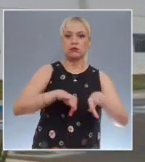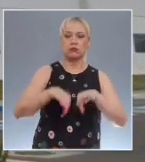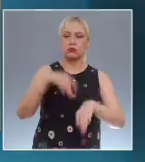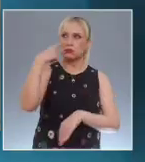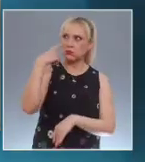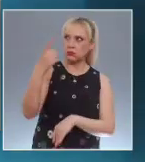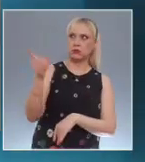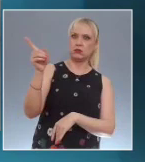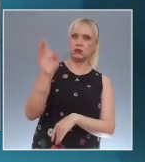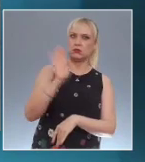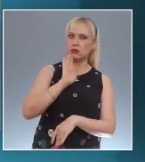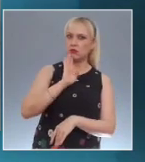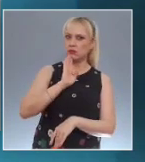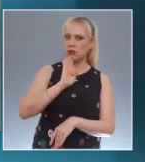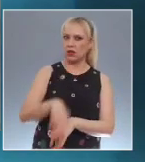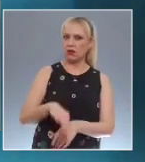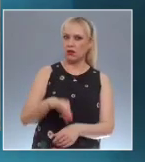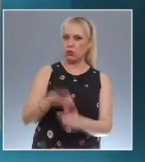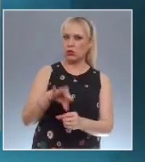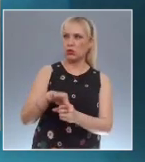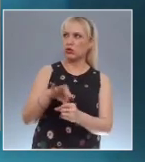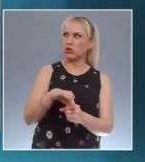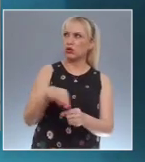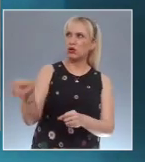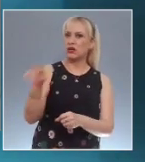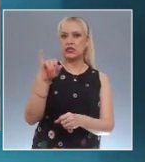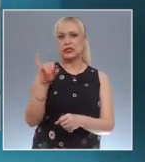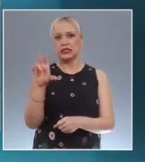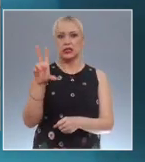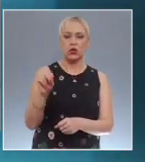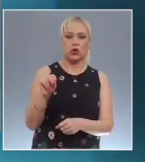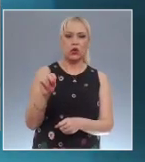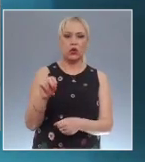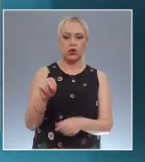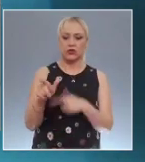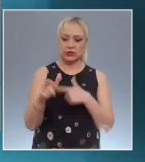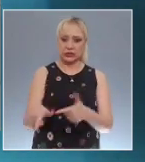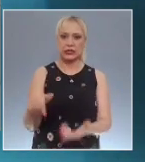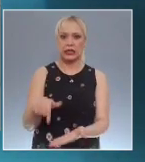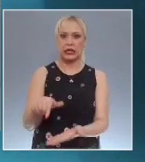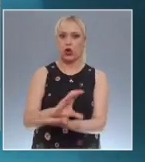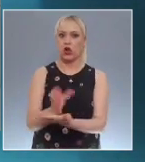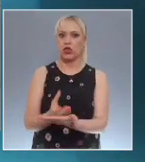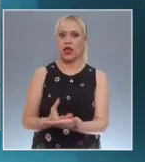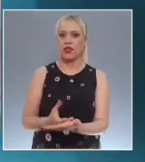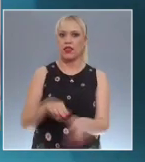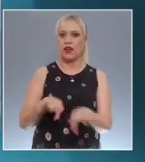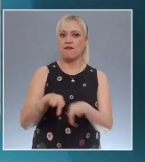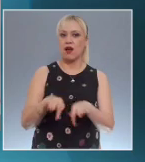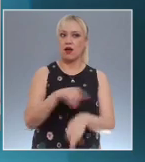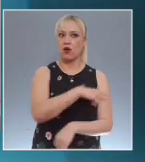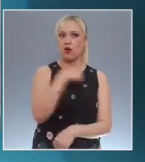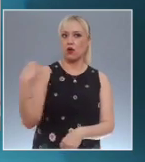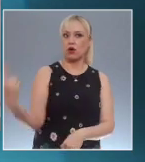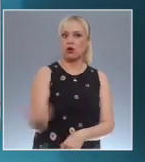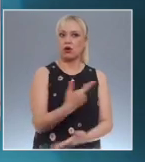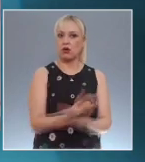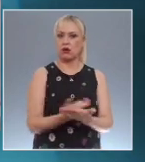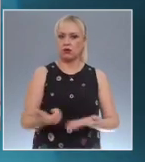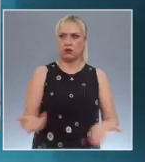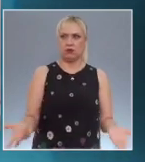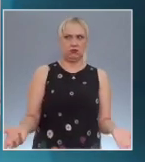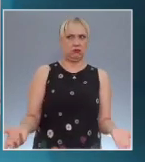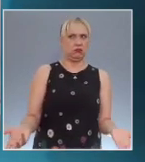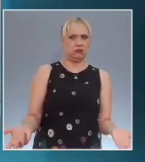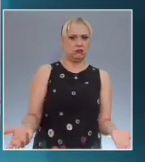para determinar si se mantenía o no el actual contrato colectivo. En un comunicado indicó que el derecho de los trabajadores a una